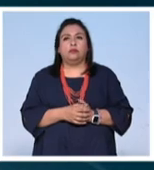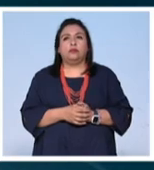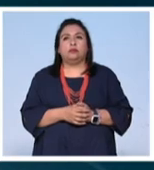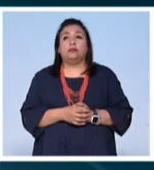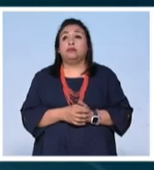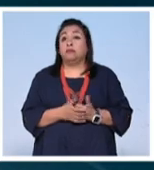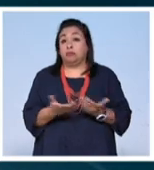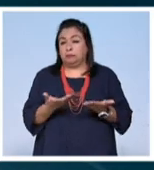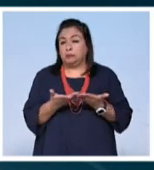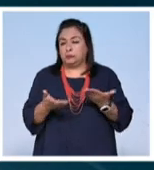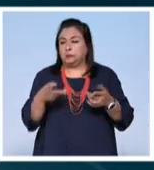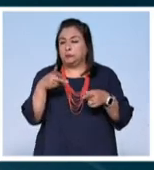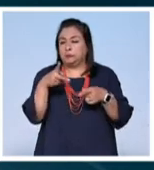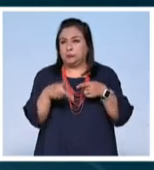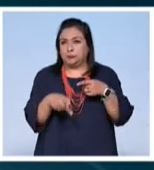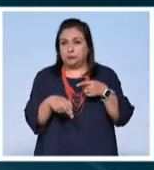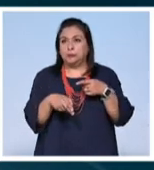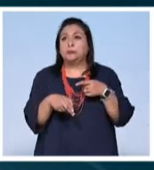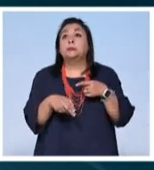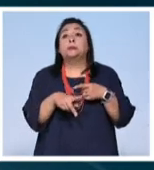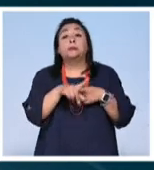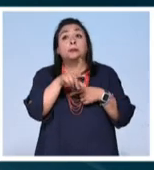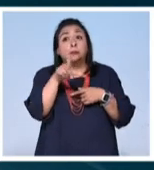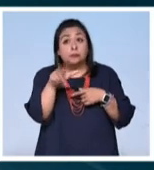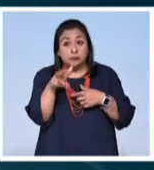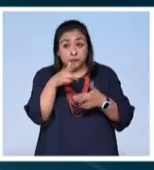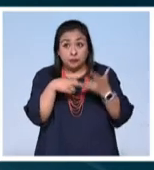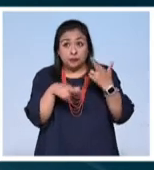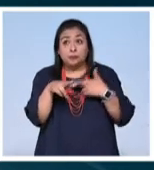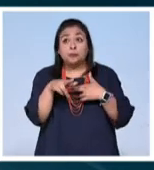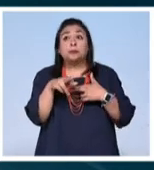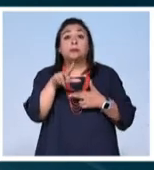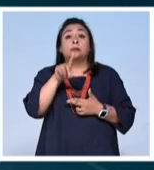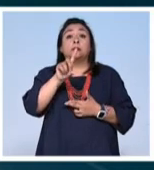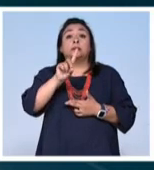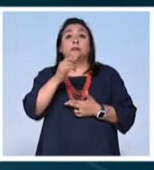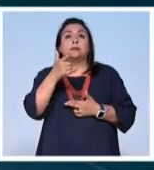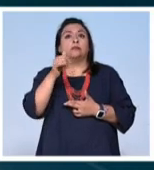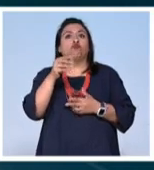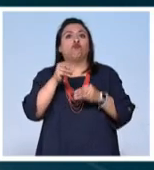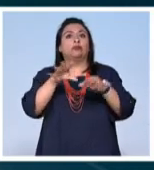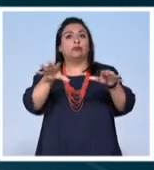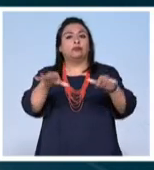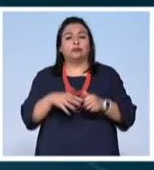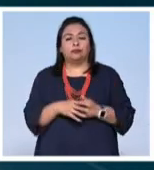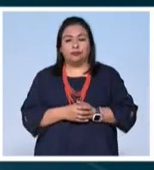Pues es momento de hacer una pausa Al regresar Lady Gaga es tendencia